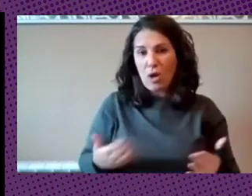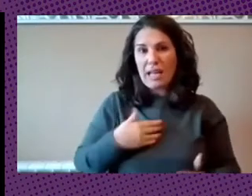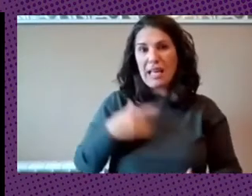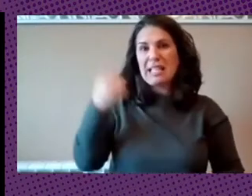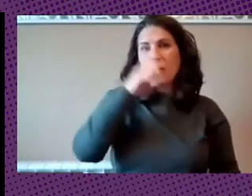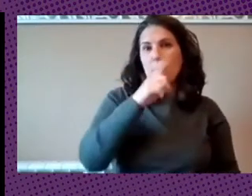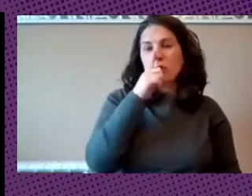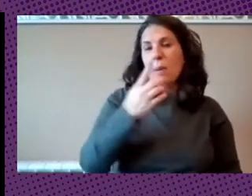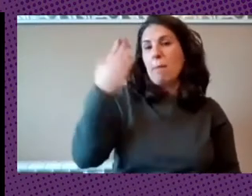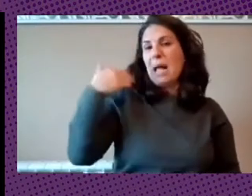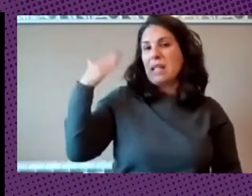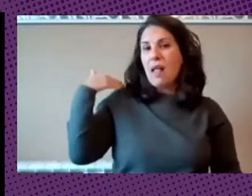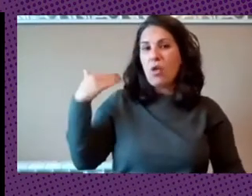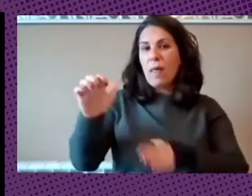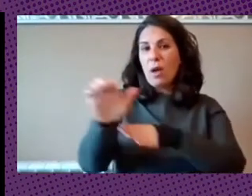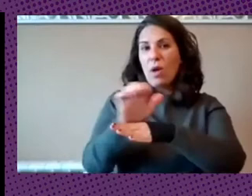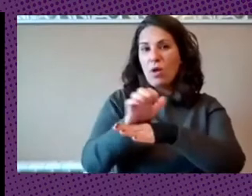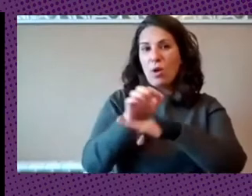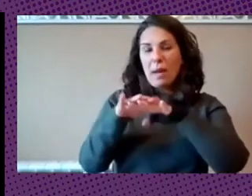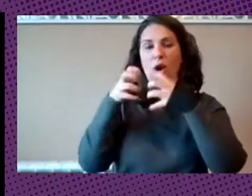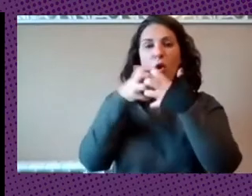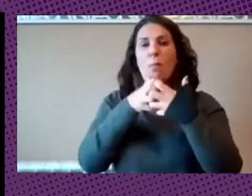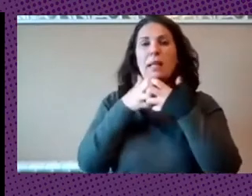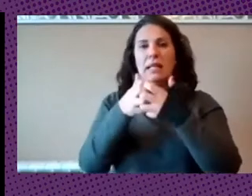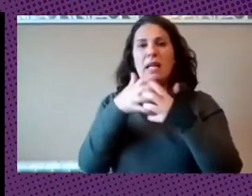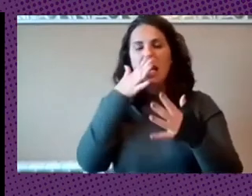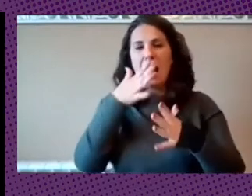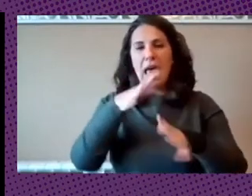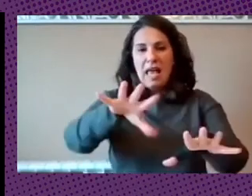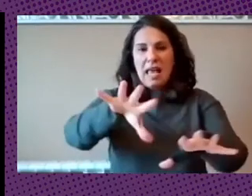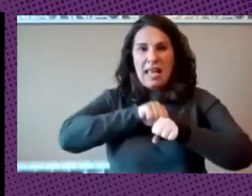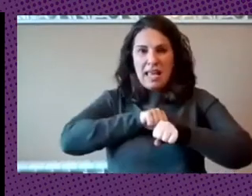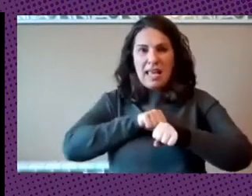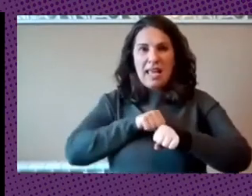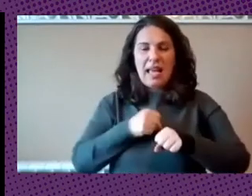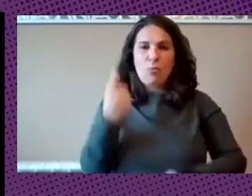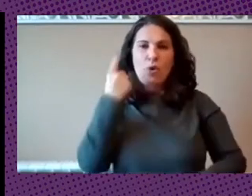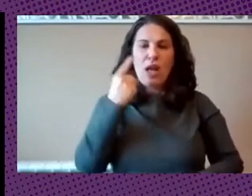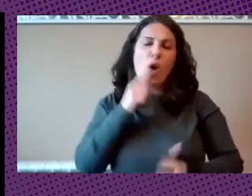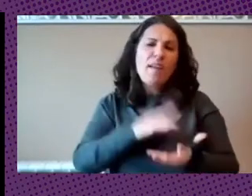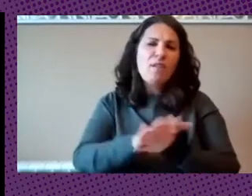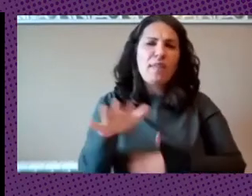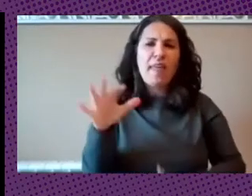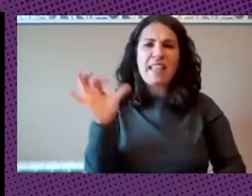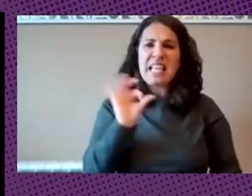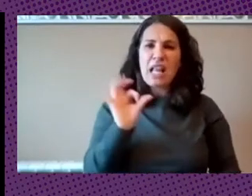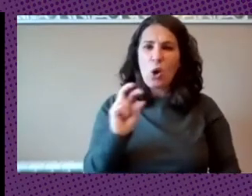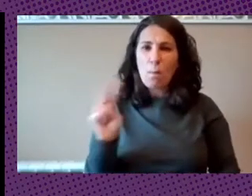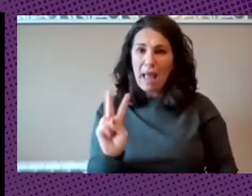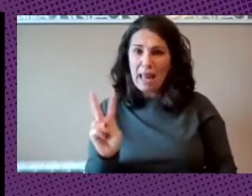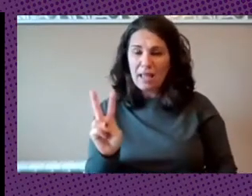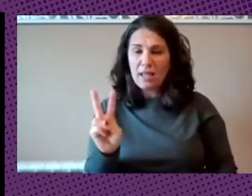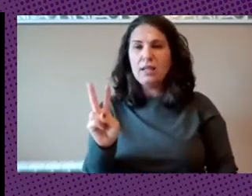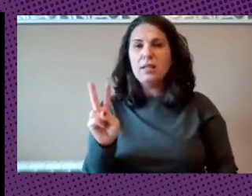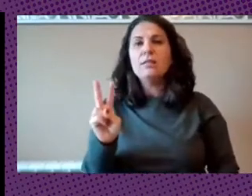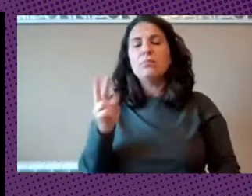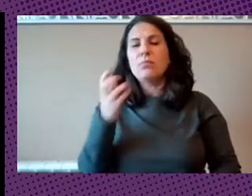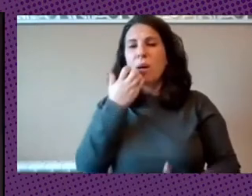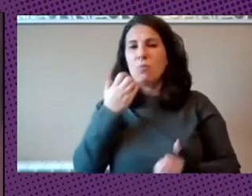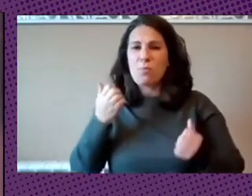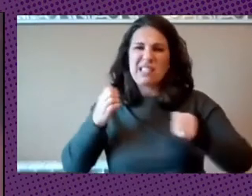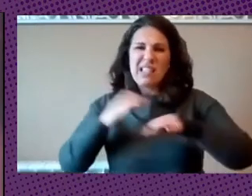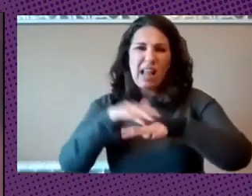Ecuador para combatir la hegemonía o la influencia de Silicon Valley ha tendido hacia redes como las de Huawei